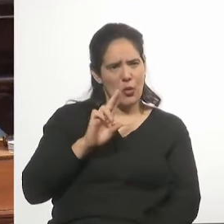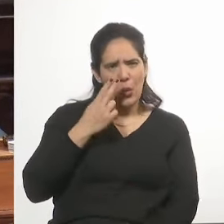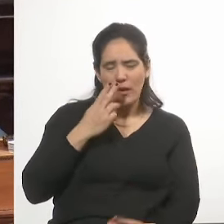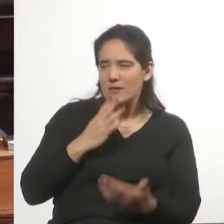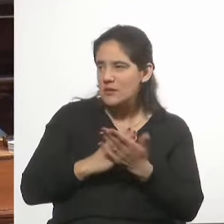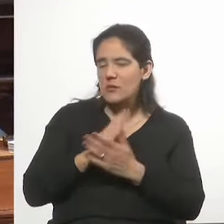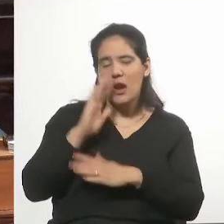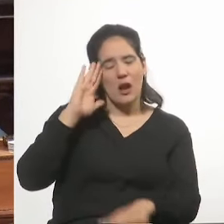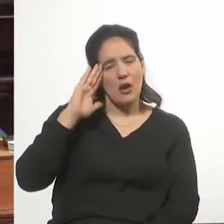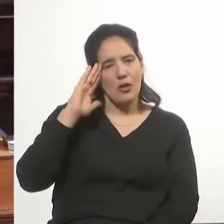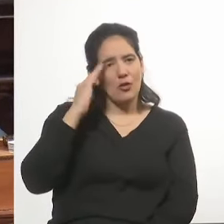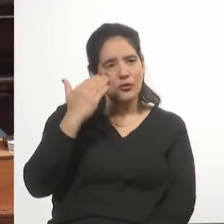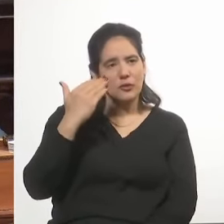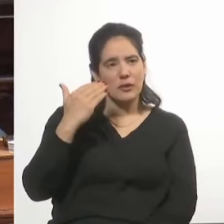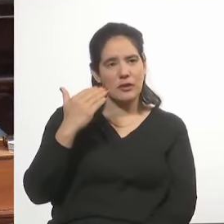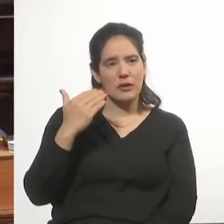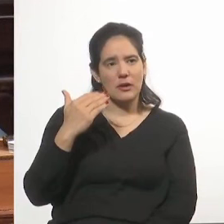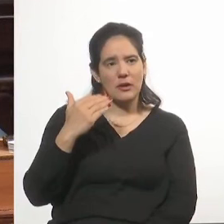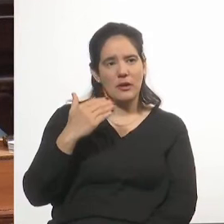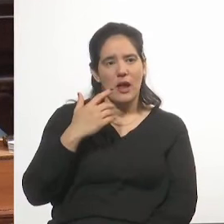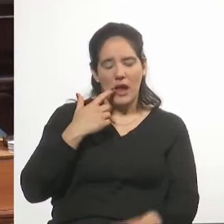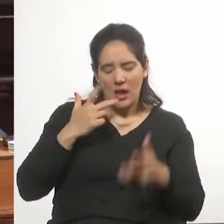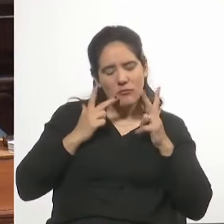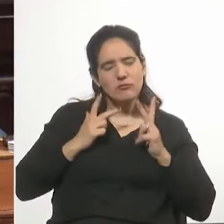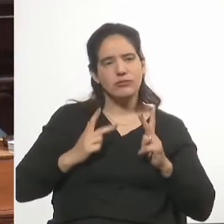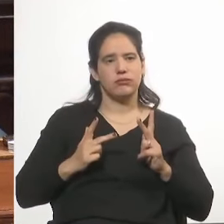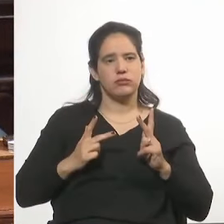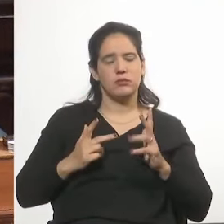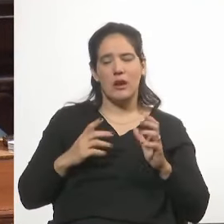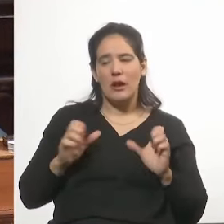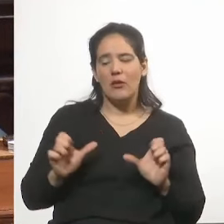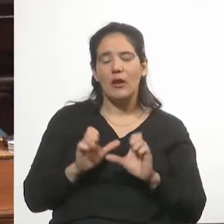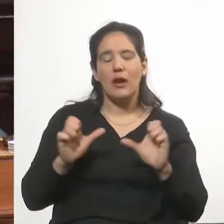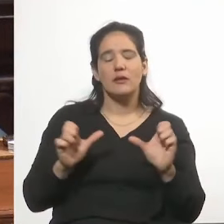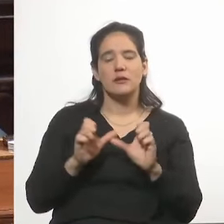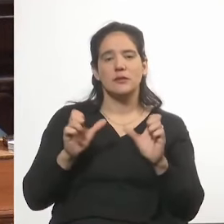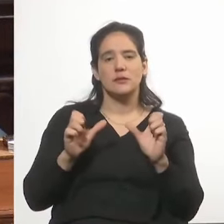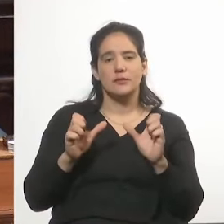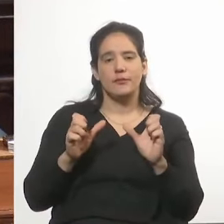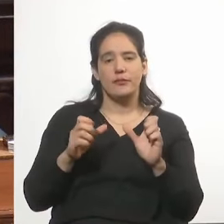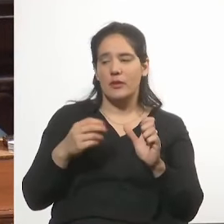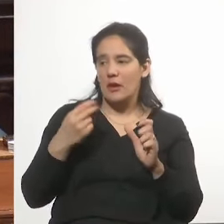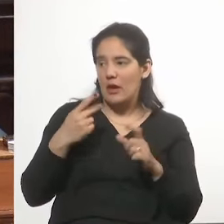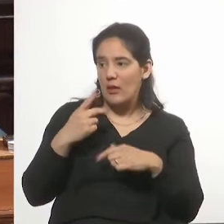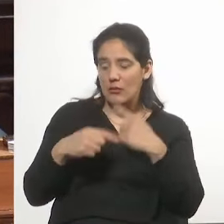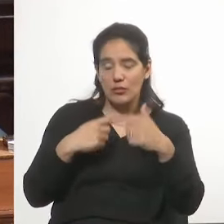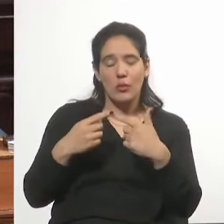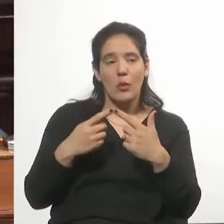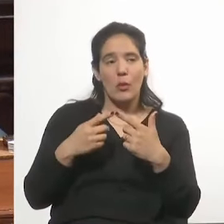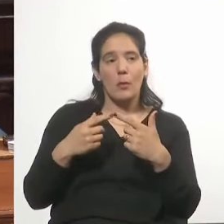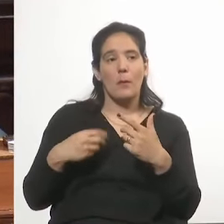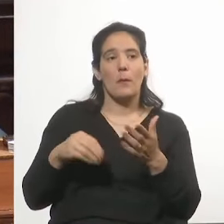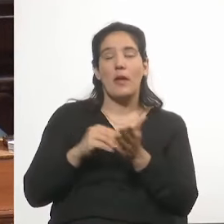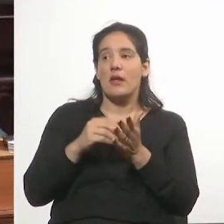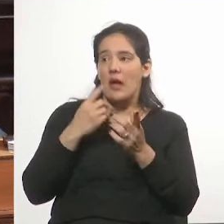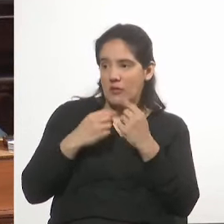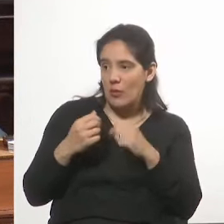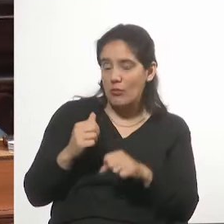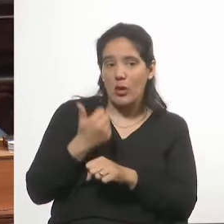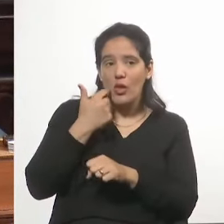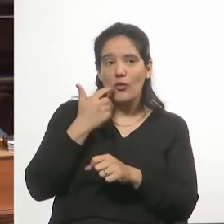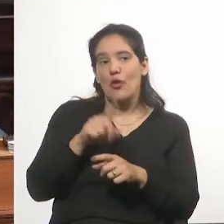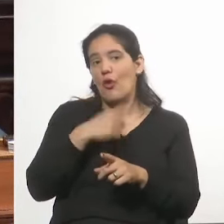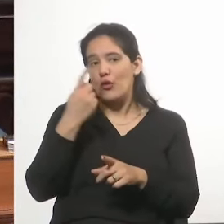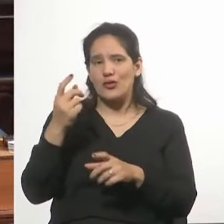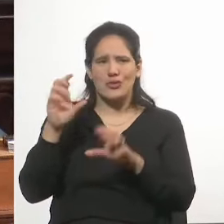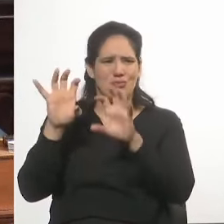reconocimiento a la actuación de esos contingentes que muchas veces han tenido éxito donde han